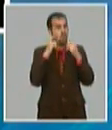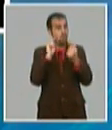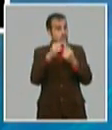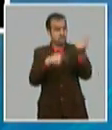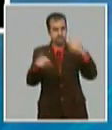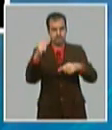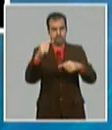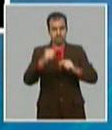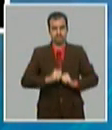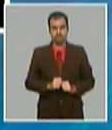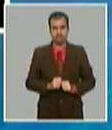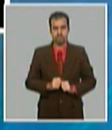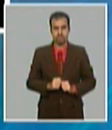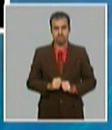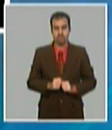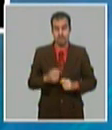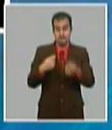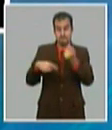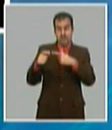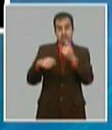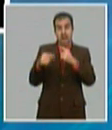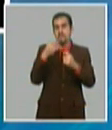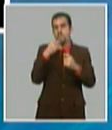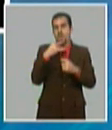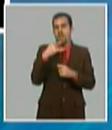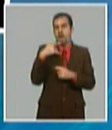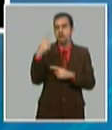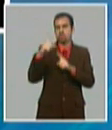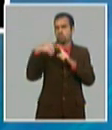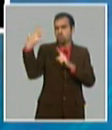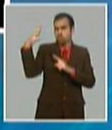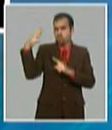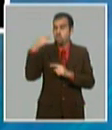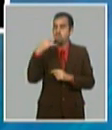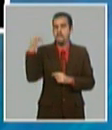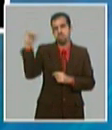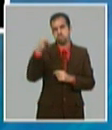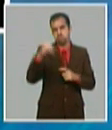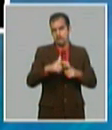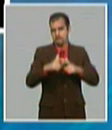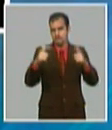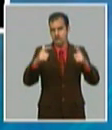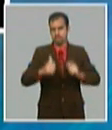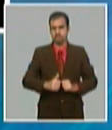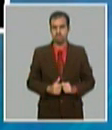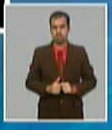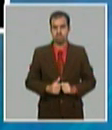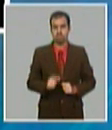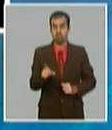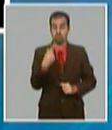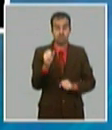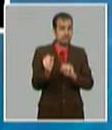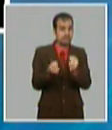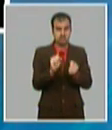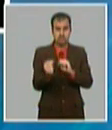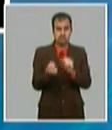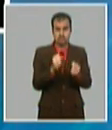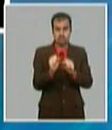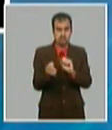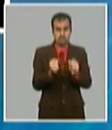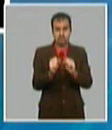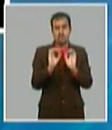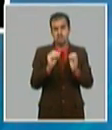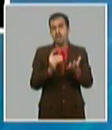recuperación gradual del turismo, mantener el control sobre el endeudamiento externo del país, aspecto que hemos